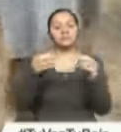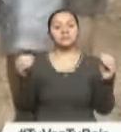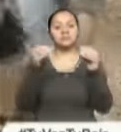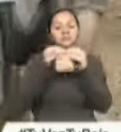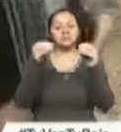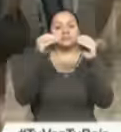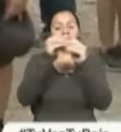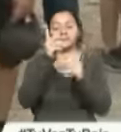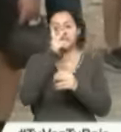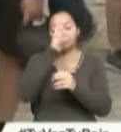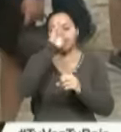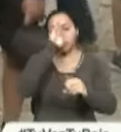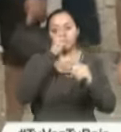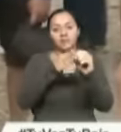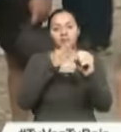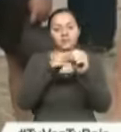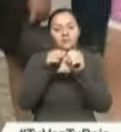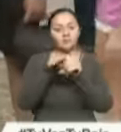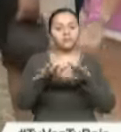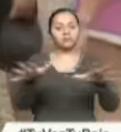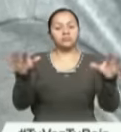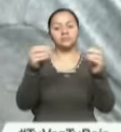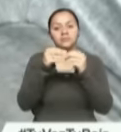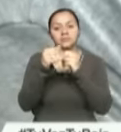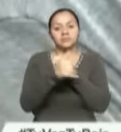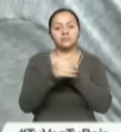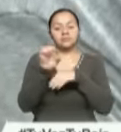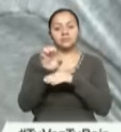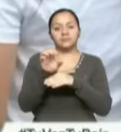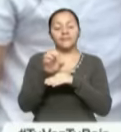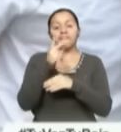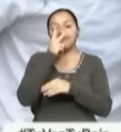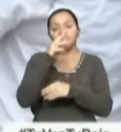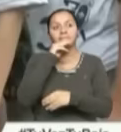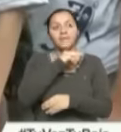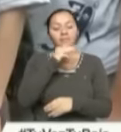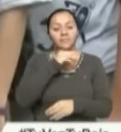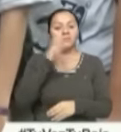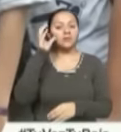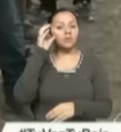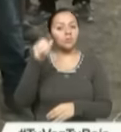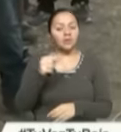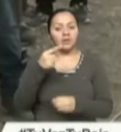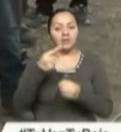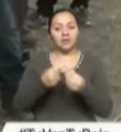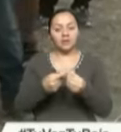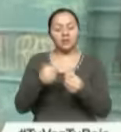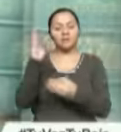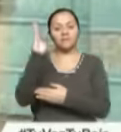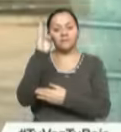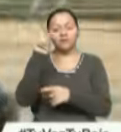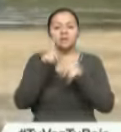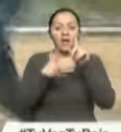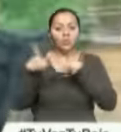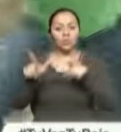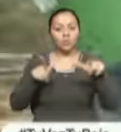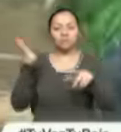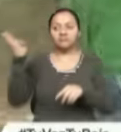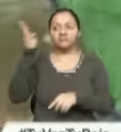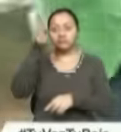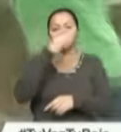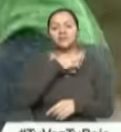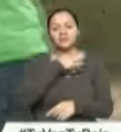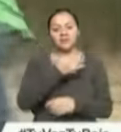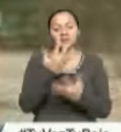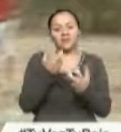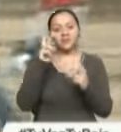tienen como propósito desplazarse por el país. Manta, Cuenca, Quito, Baños son algunos de los destinos